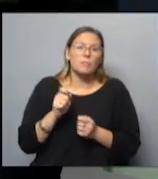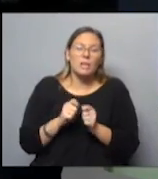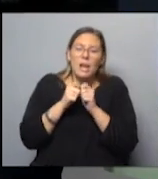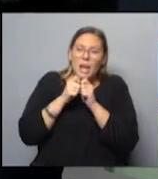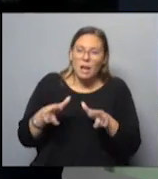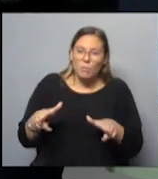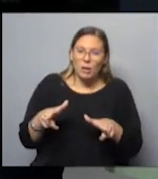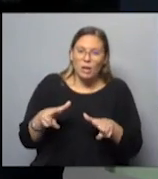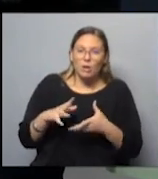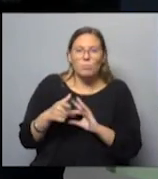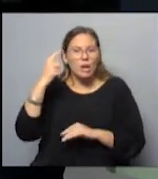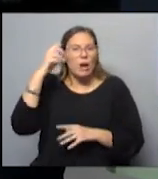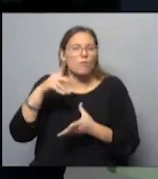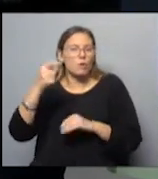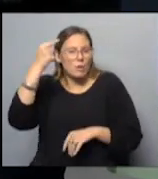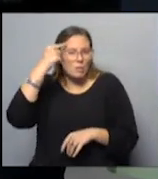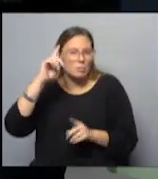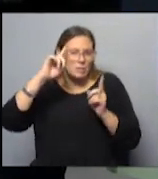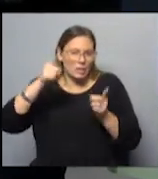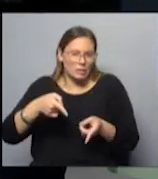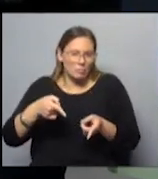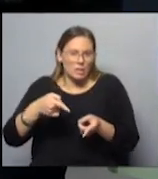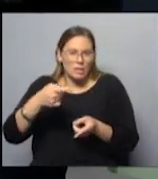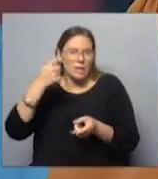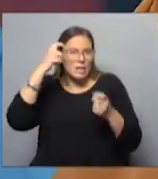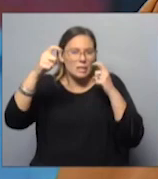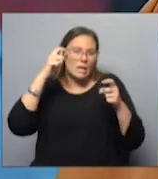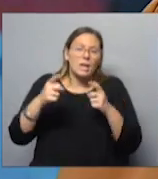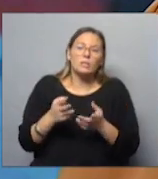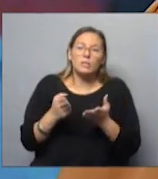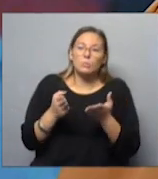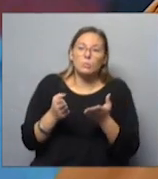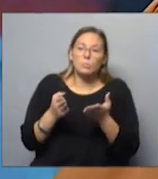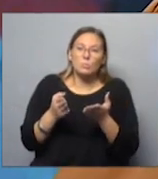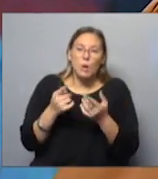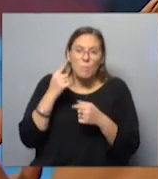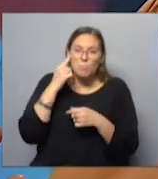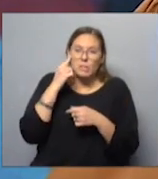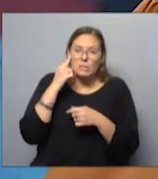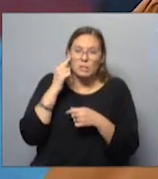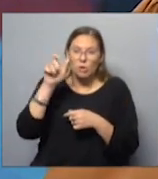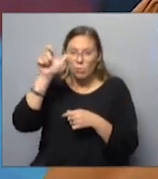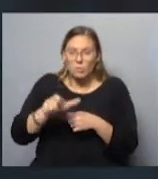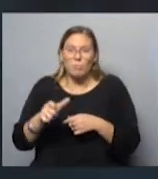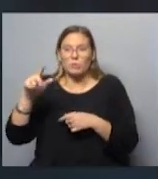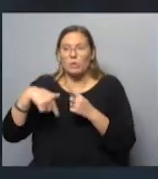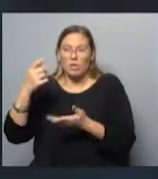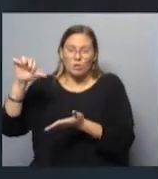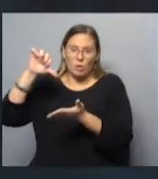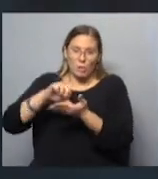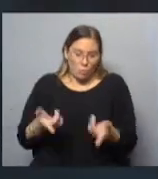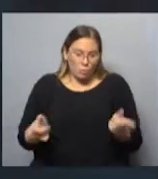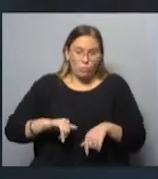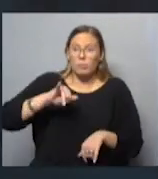también genera como una idiosincrasia y de alguna manera genera pensamiento. ¿Llegaste pensando como una noruega? Sí, Cuando